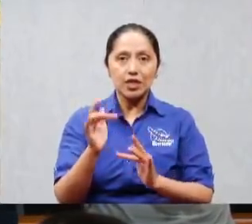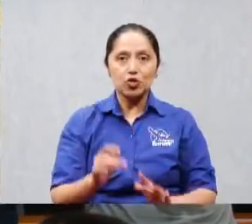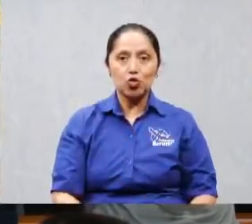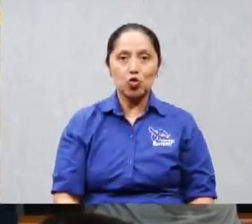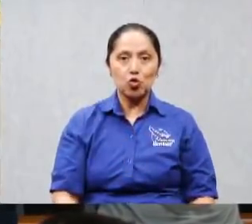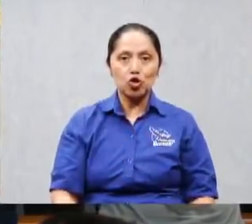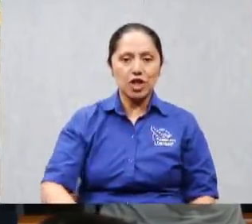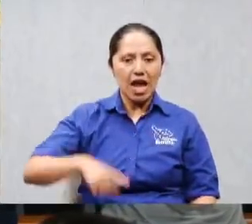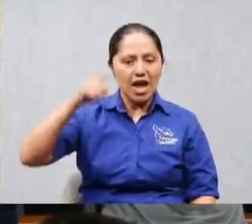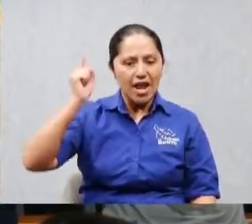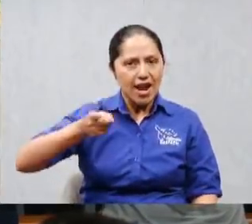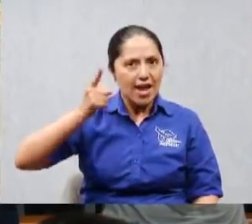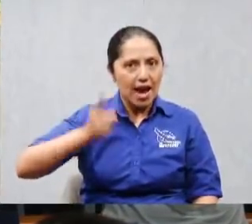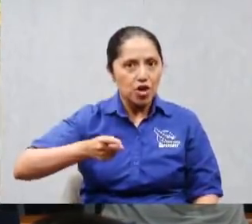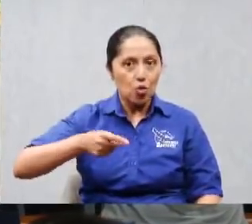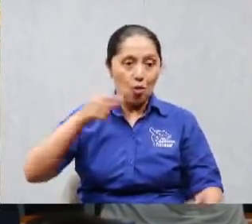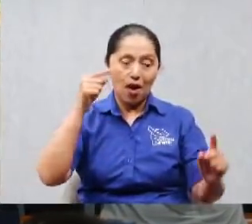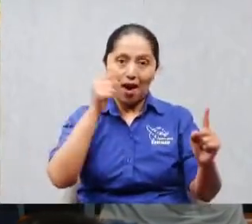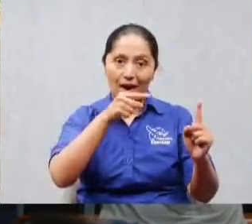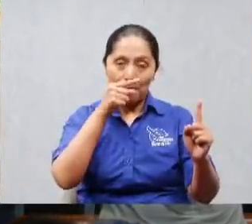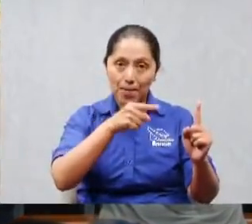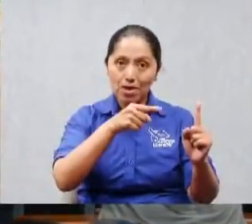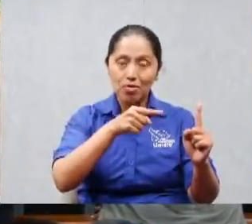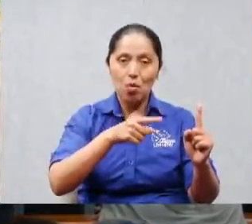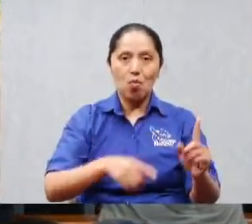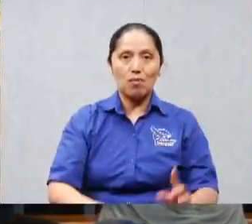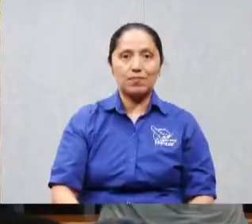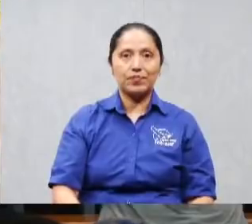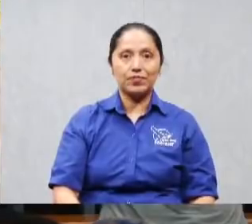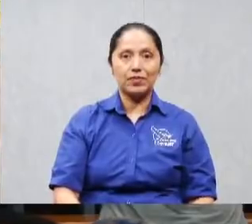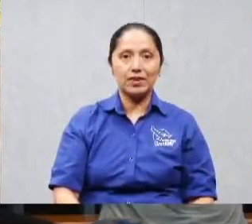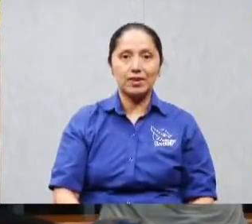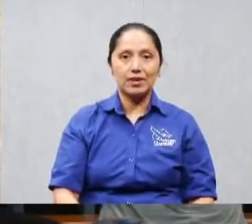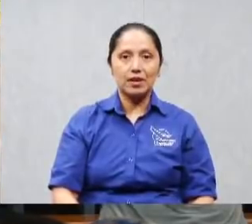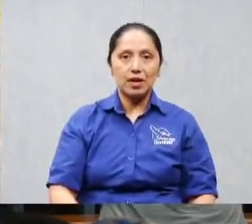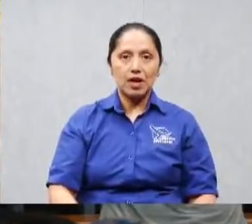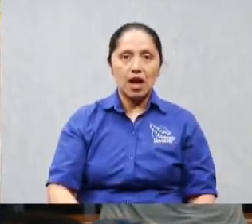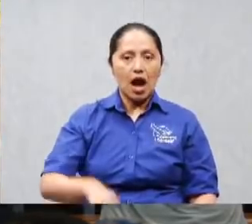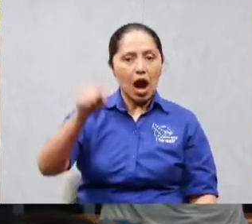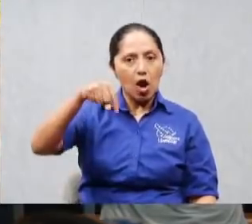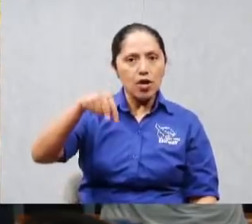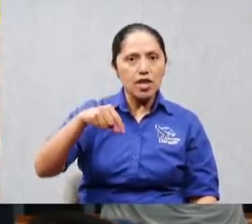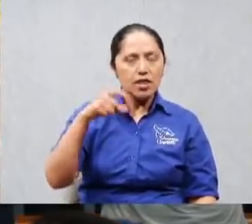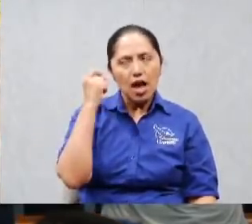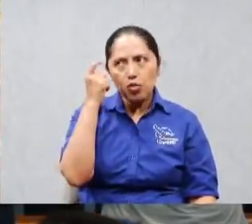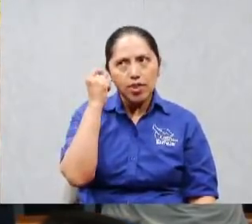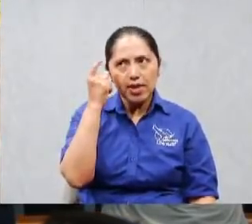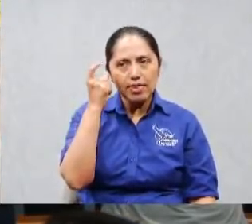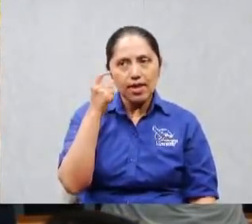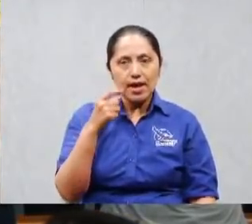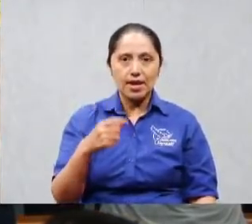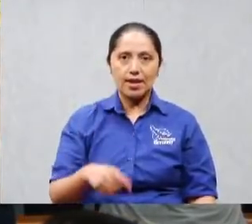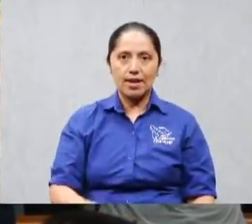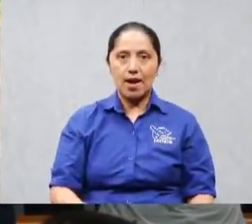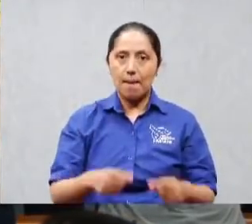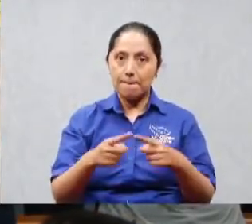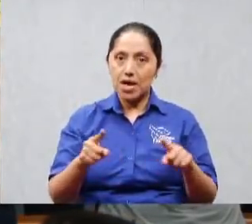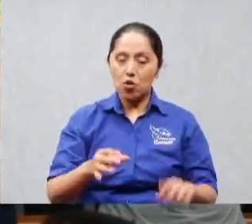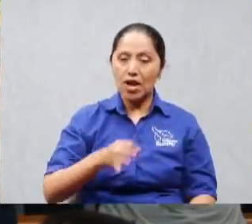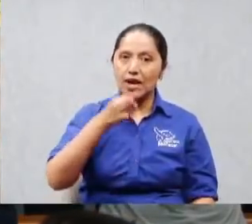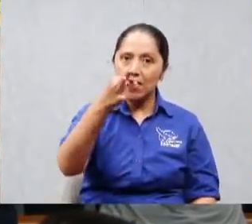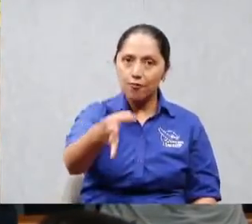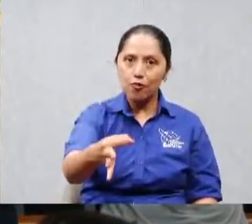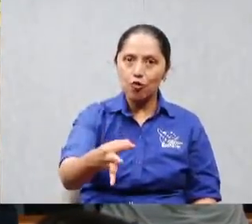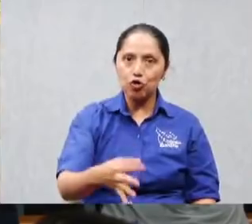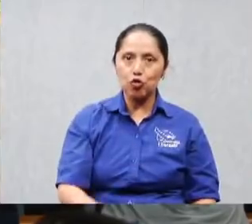yo te digo ahora tú no lo comprendes pero lo comprenderás después pues a veces nosotros vivimos así perdón yo ya sé que ya